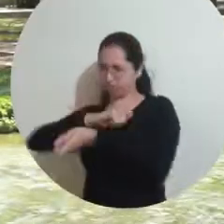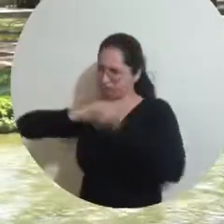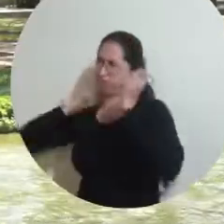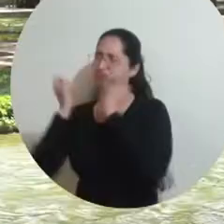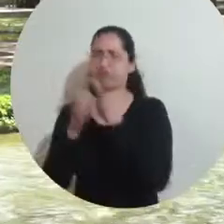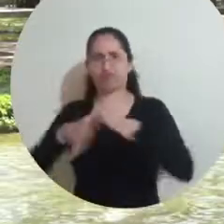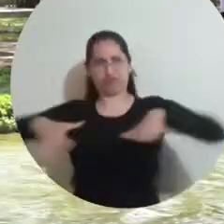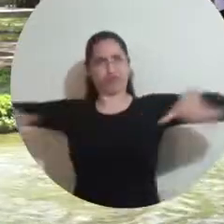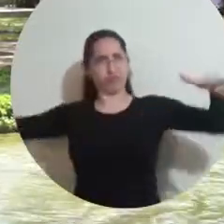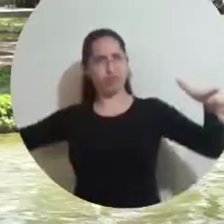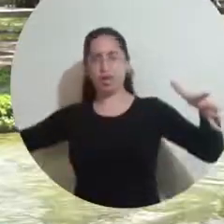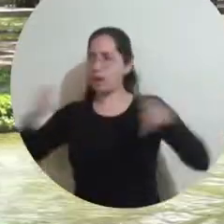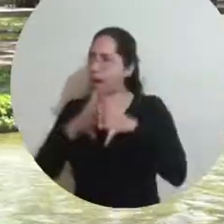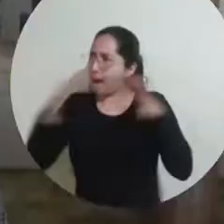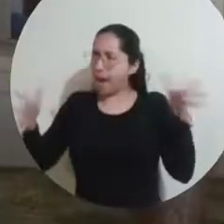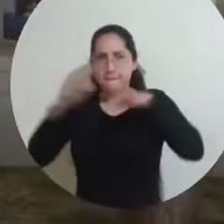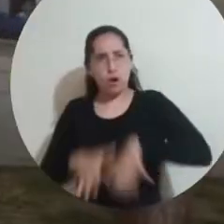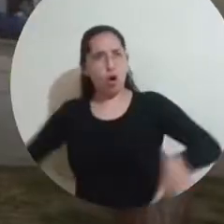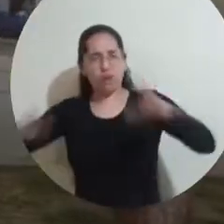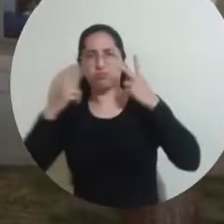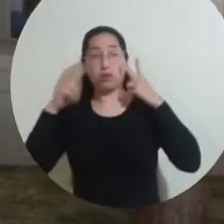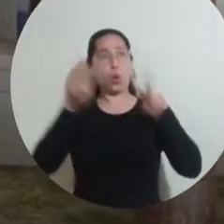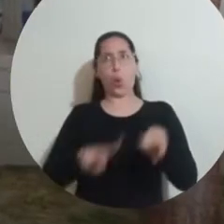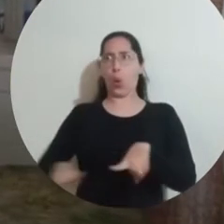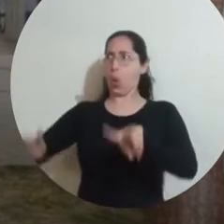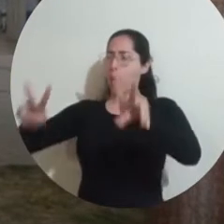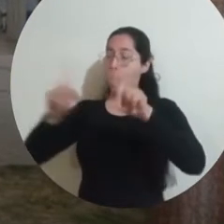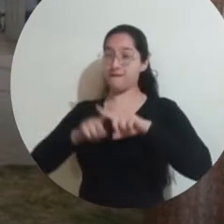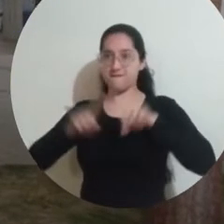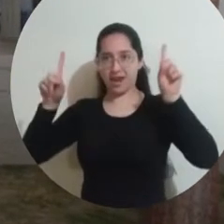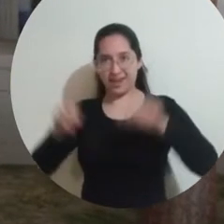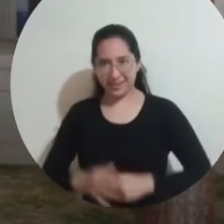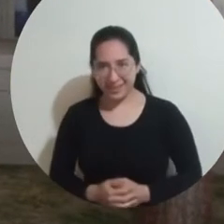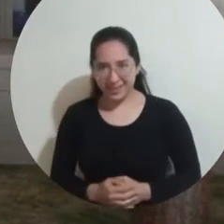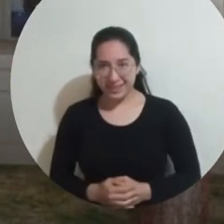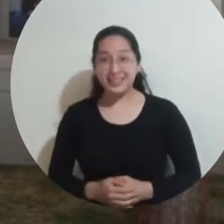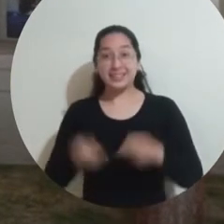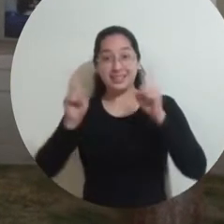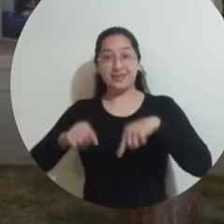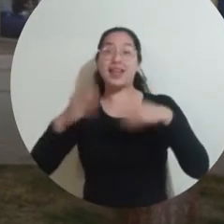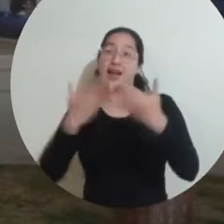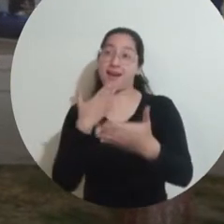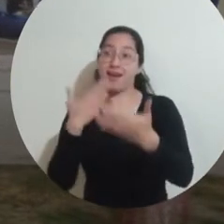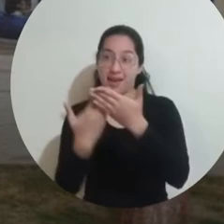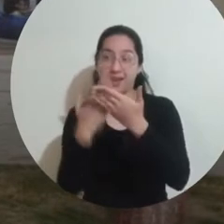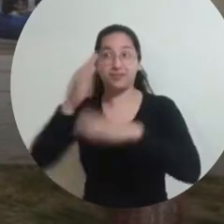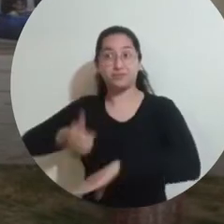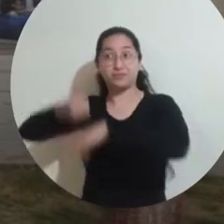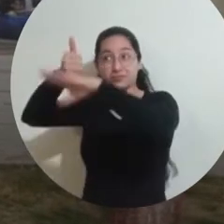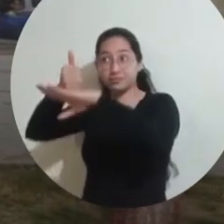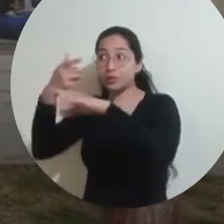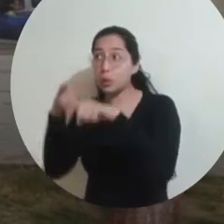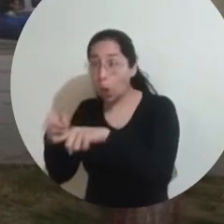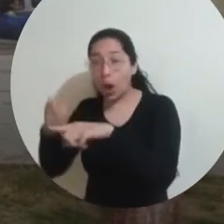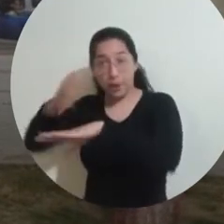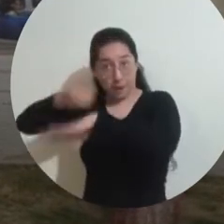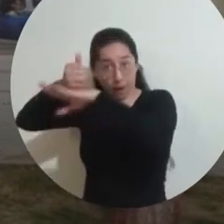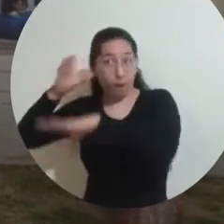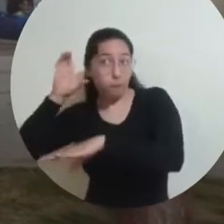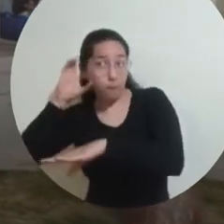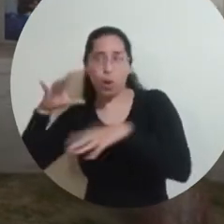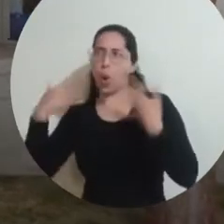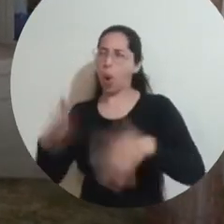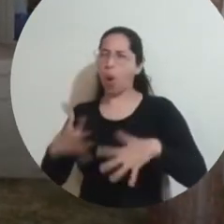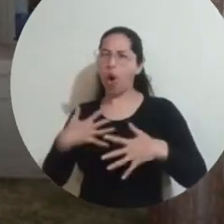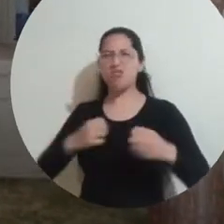siquiera, no logro conocerla. Felicito a una y mil veces al rector actual por su